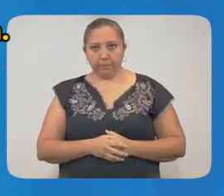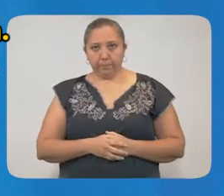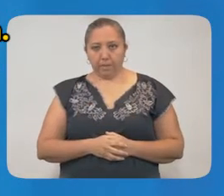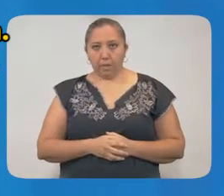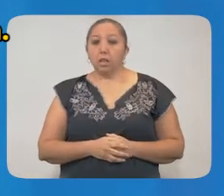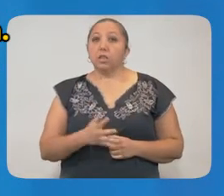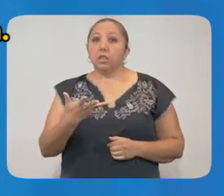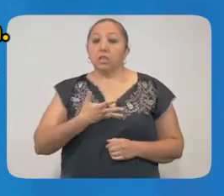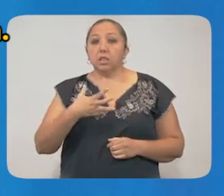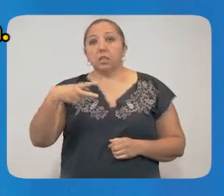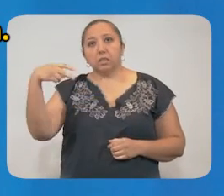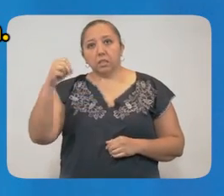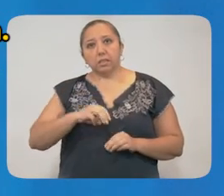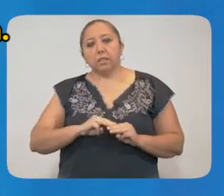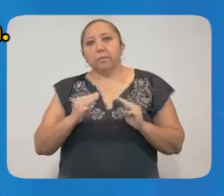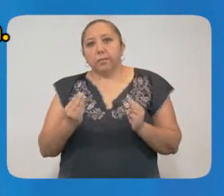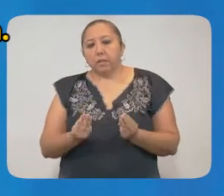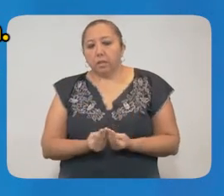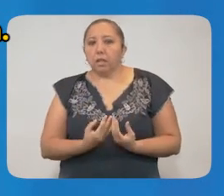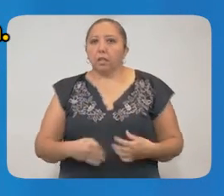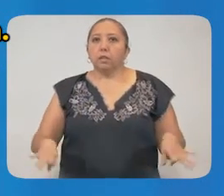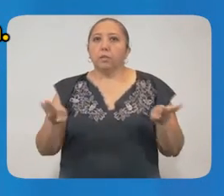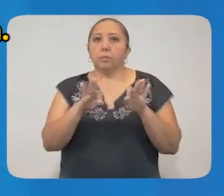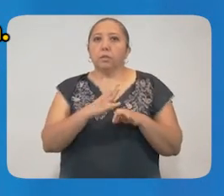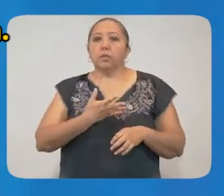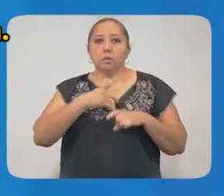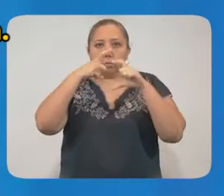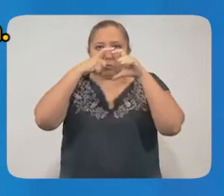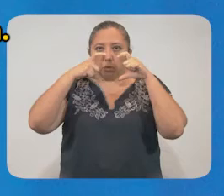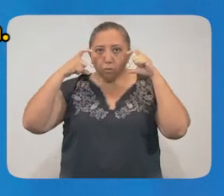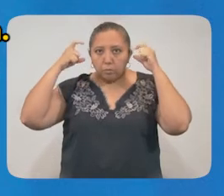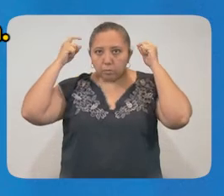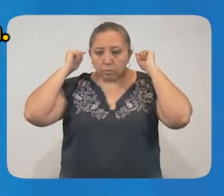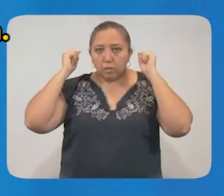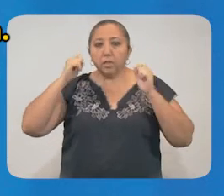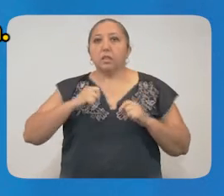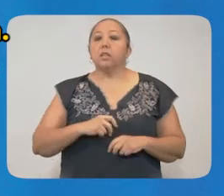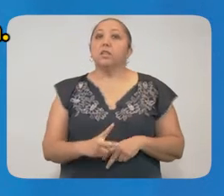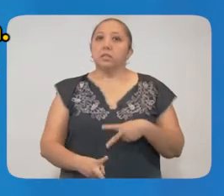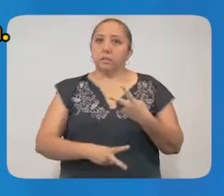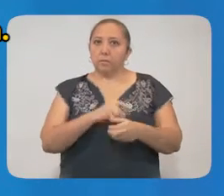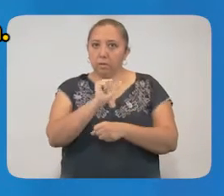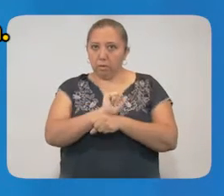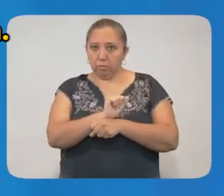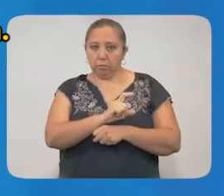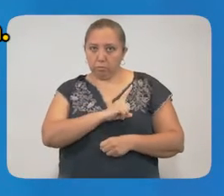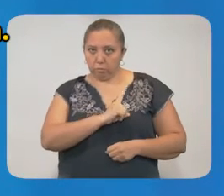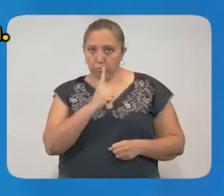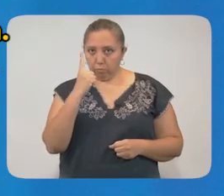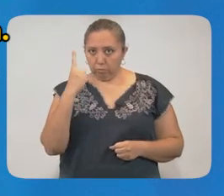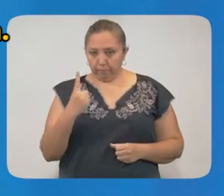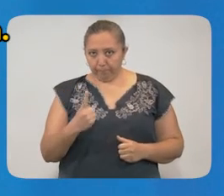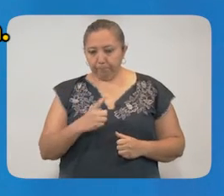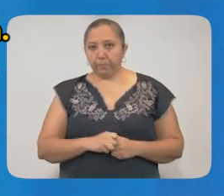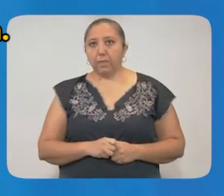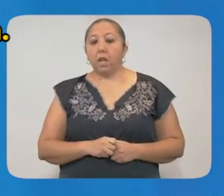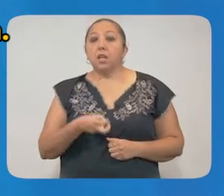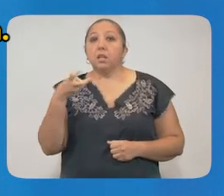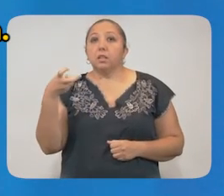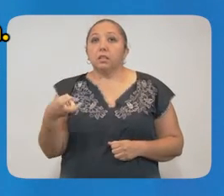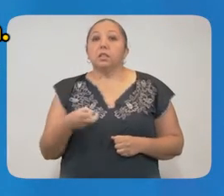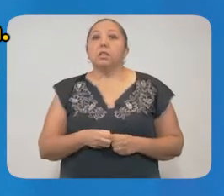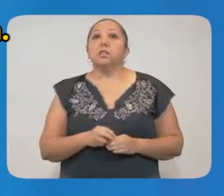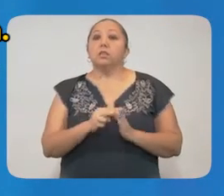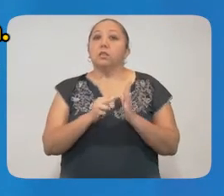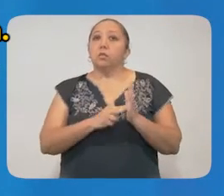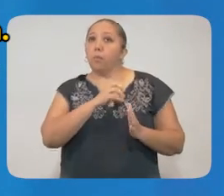Los que tienen que salir de manera indispensable tienen que usar el cubrebocas y si se transportan en automóvil tienen que ir solos. Estas